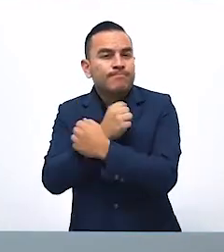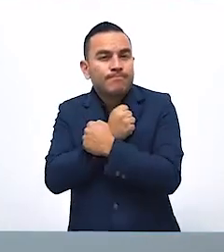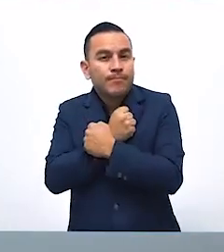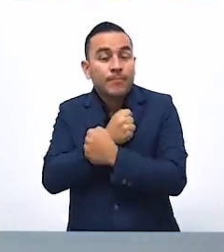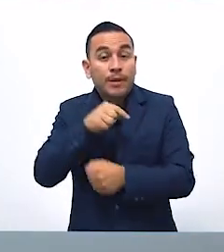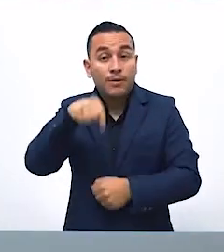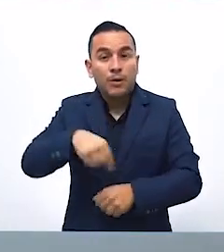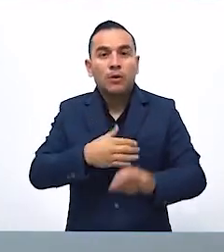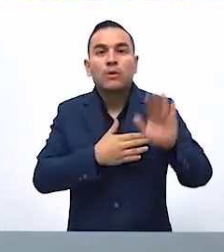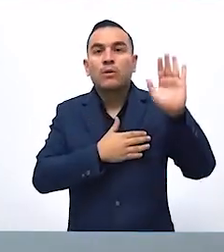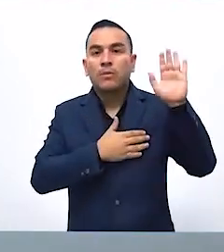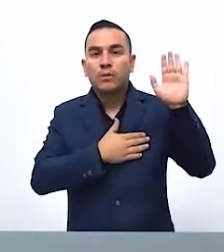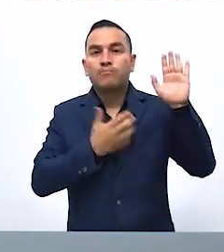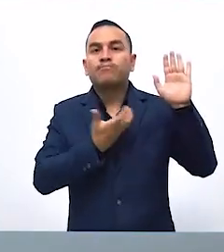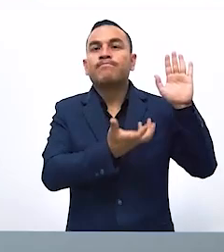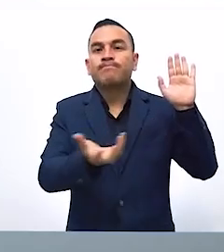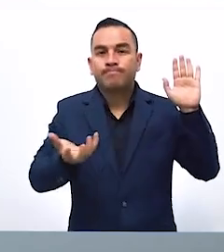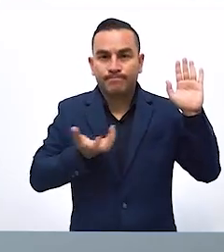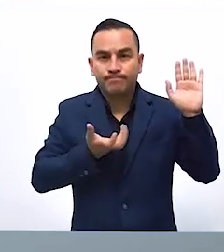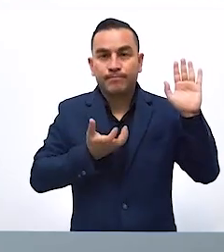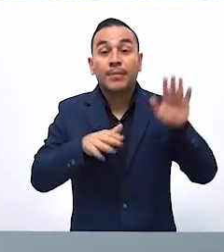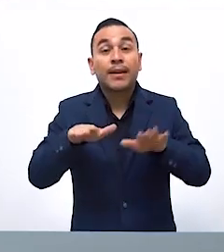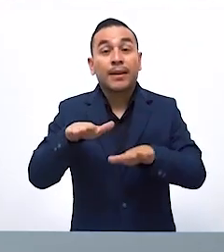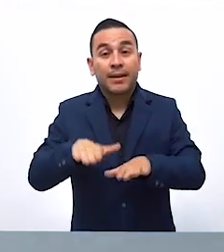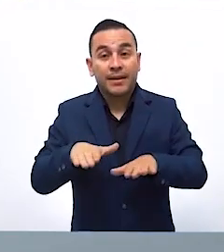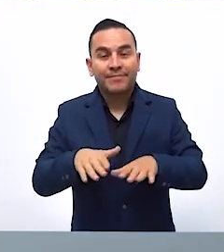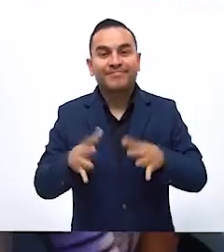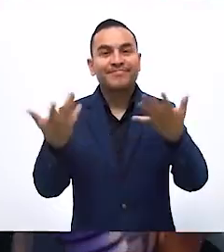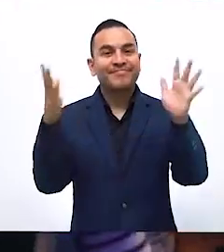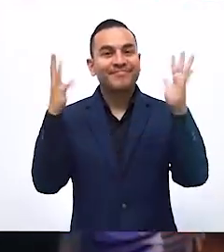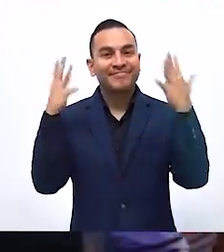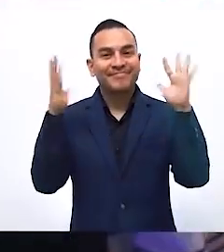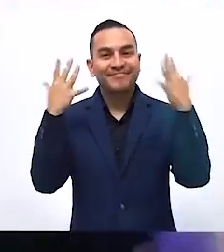cariño y este es un compromiso de todos. Muchas gracias.